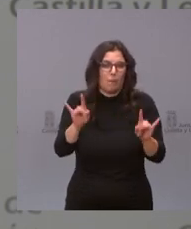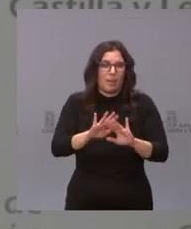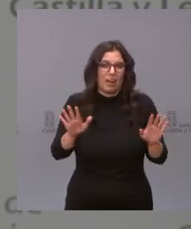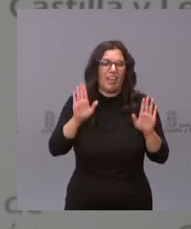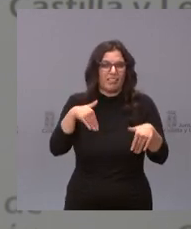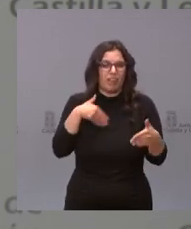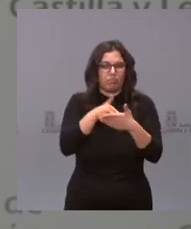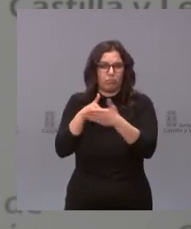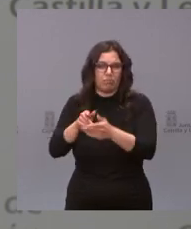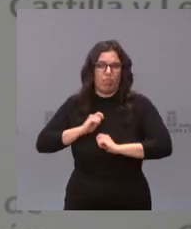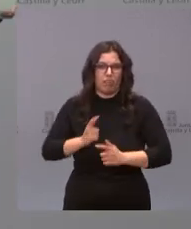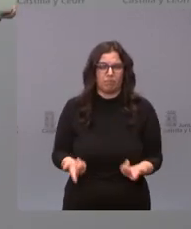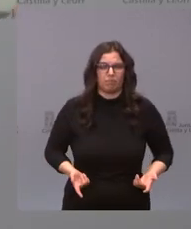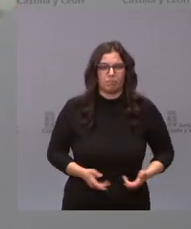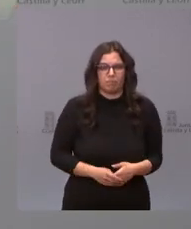muchas veces las soluciones